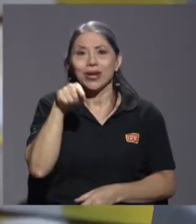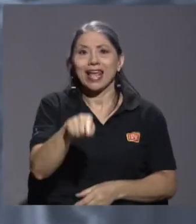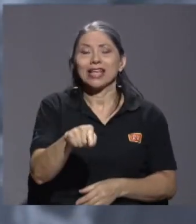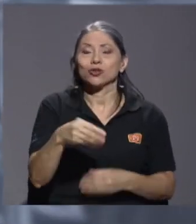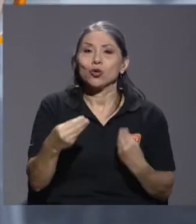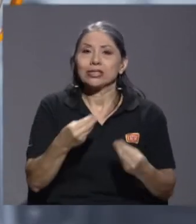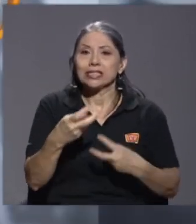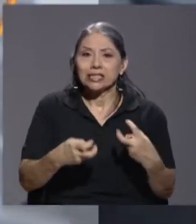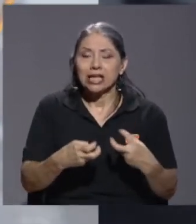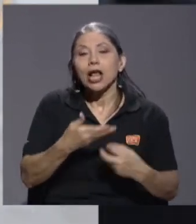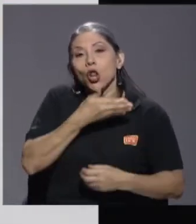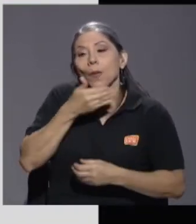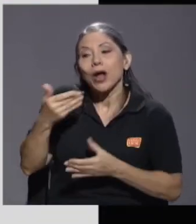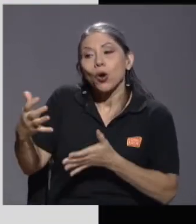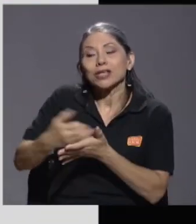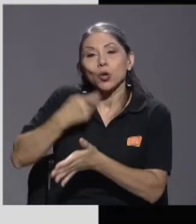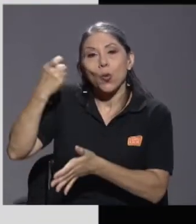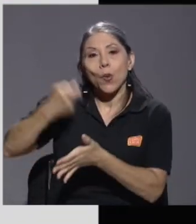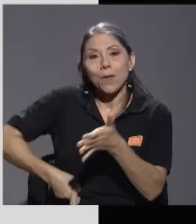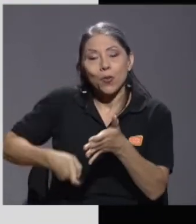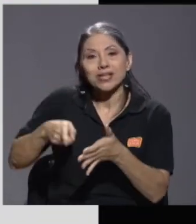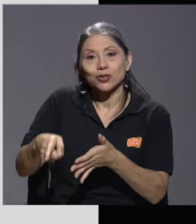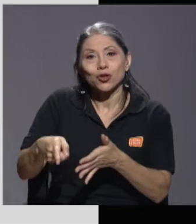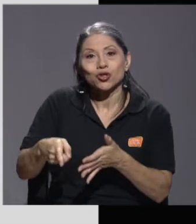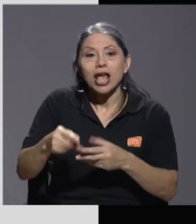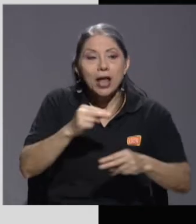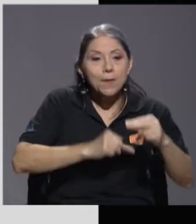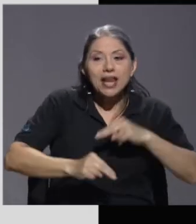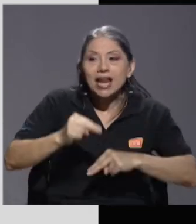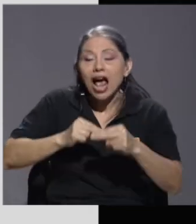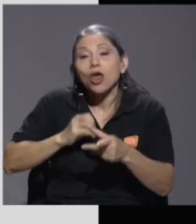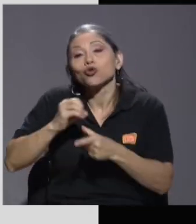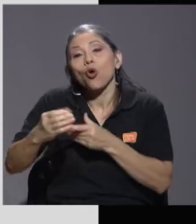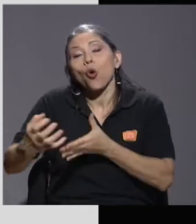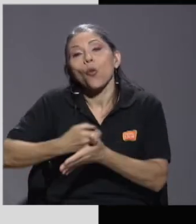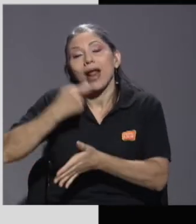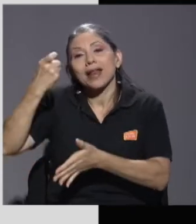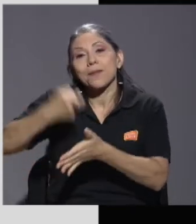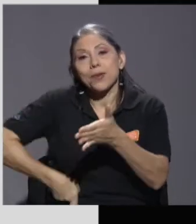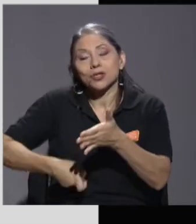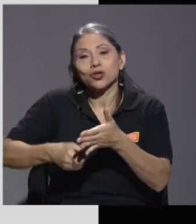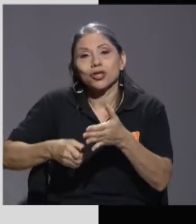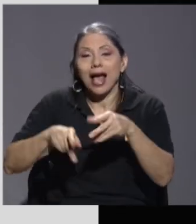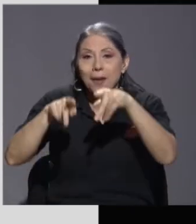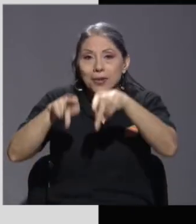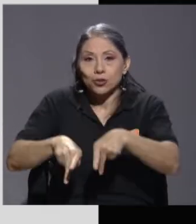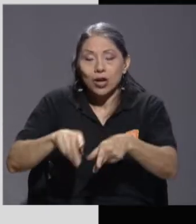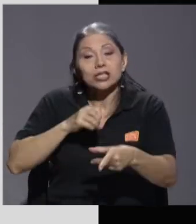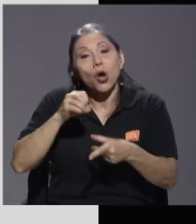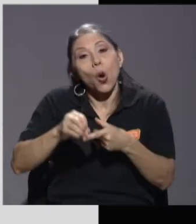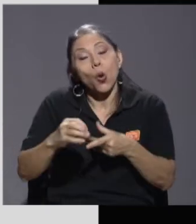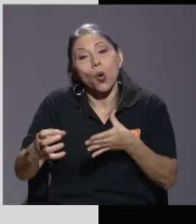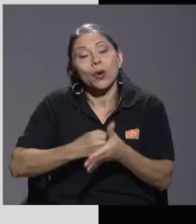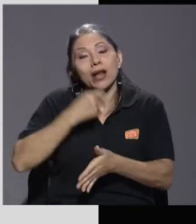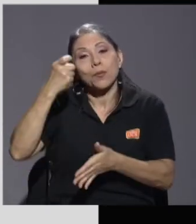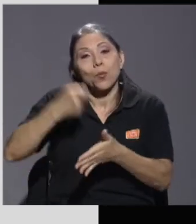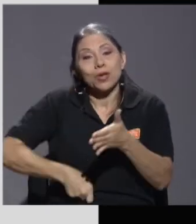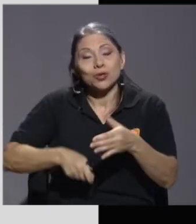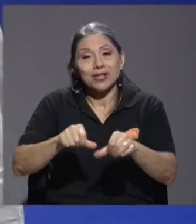mejor es poner impuestos en mercados o a individuos o a sectores donde las tasas impositivas son más.